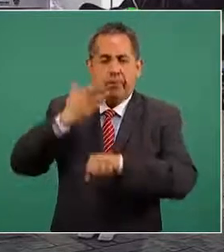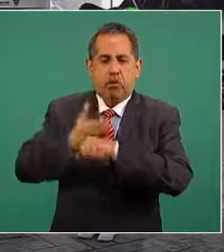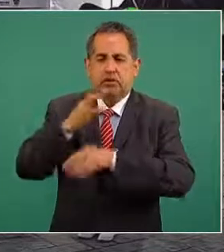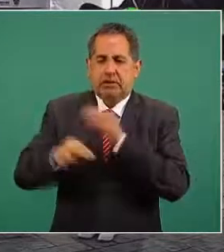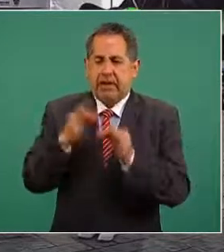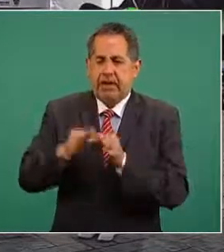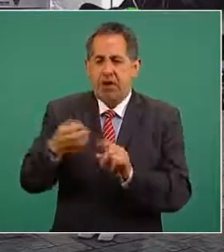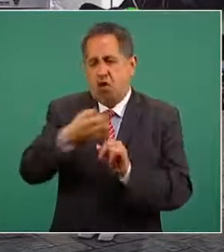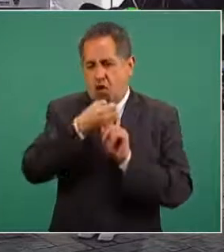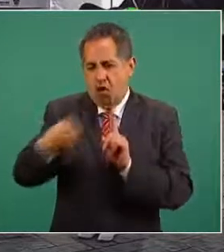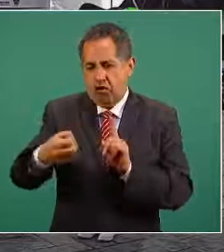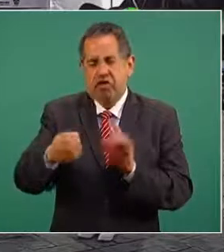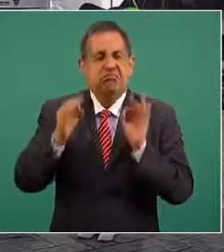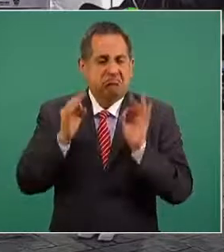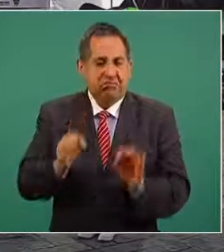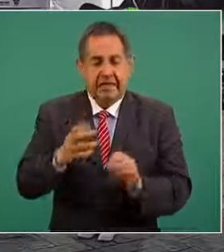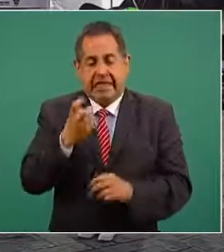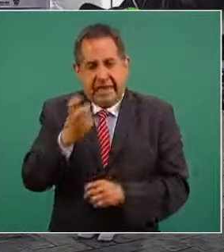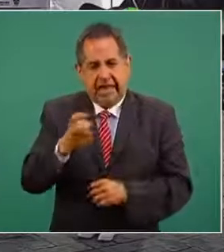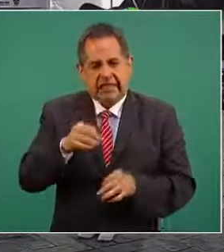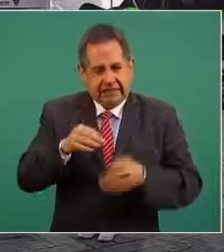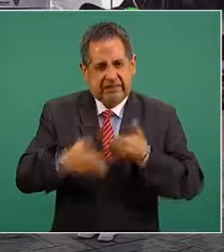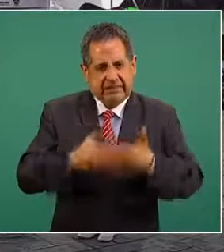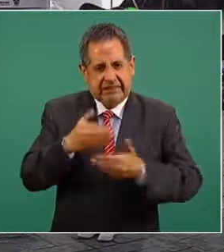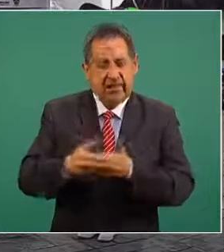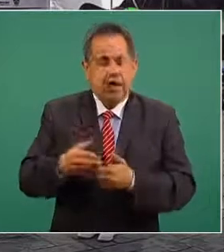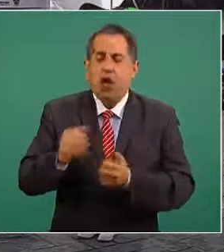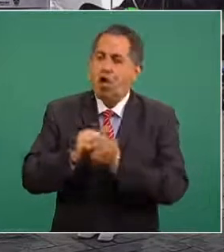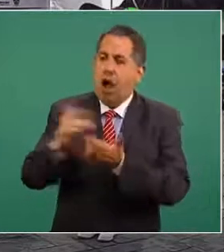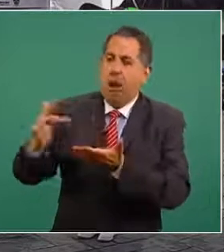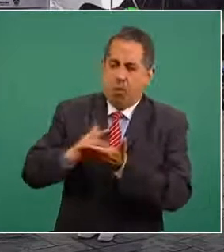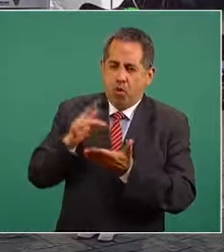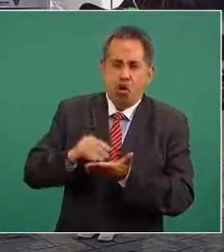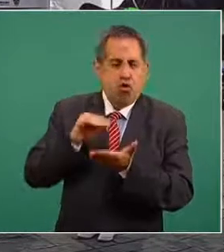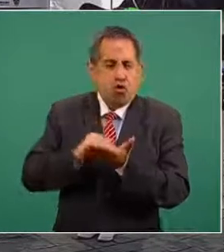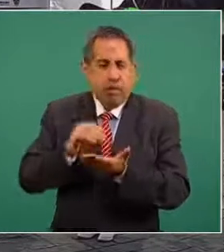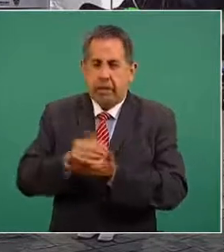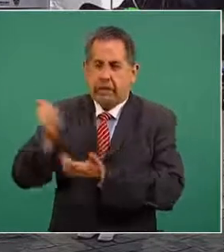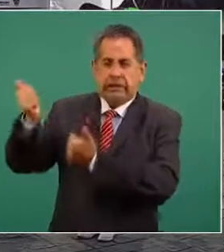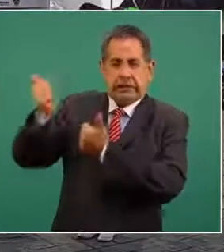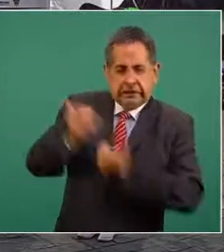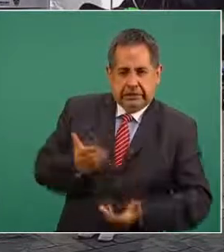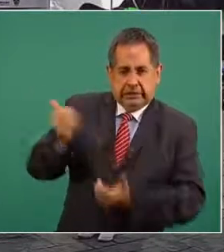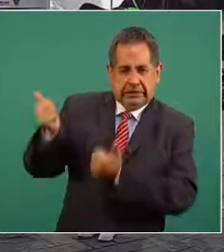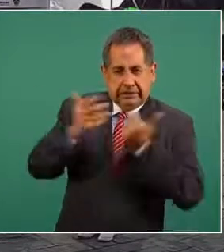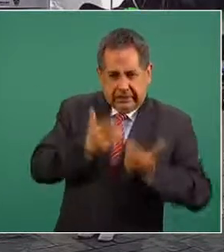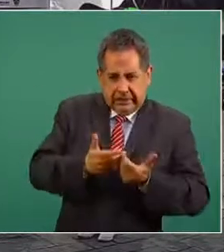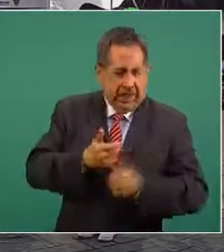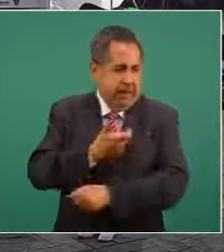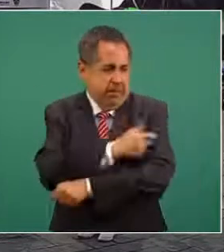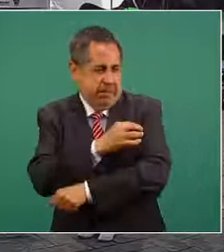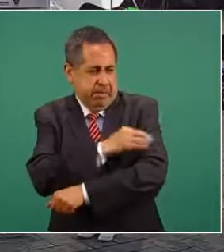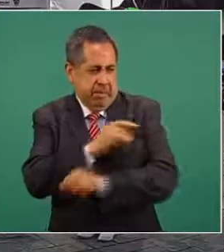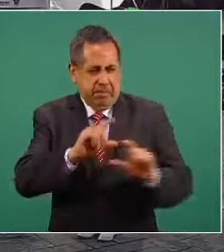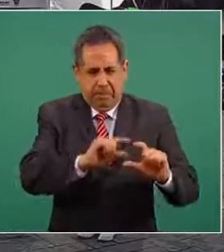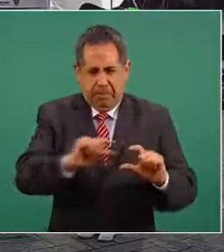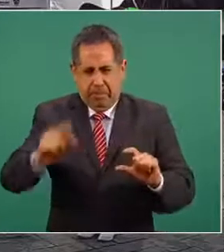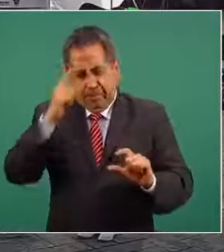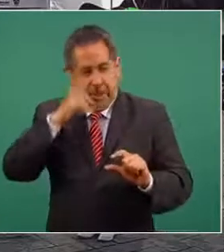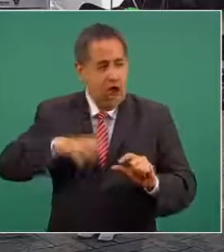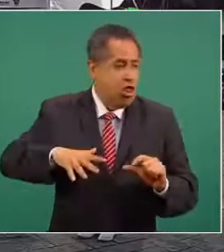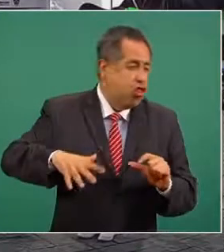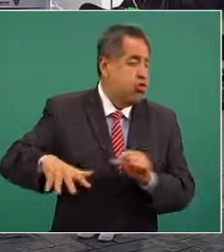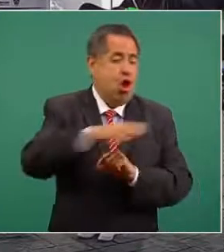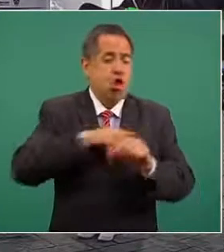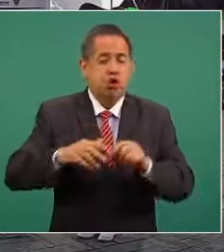y ordenada y de esa manera estamos esperando que con su apoyo recibamos todas las remesas de la vacuna para que toda la población de Hidalgo sea